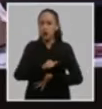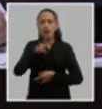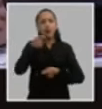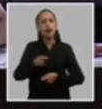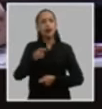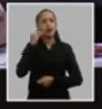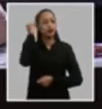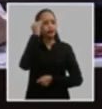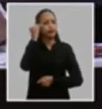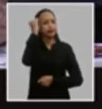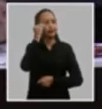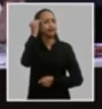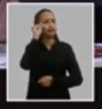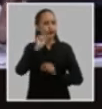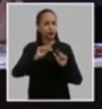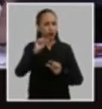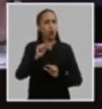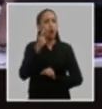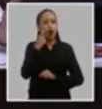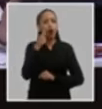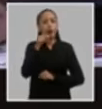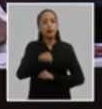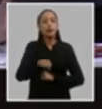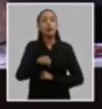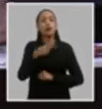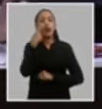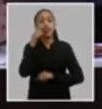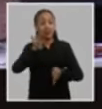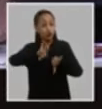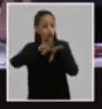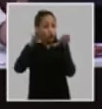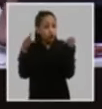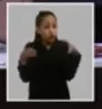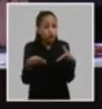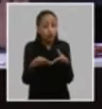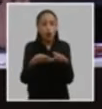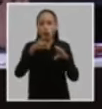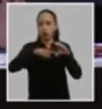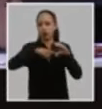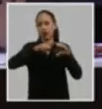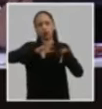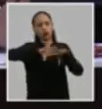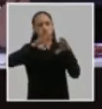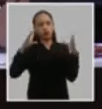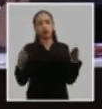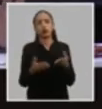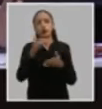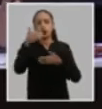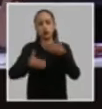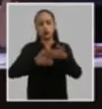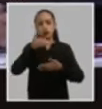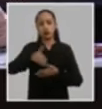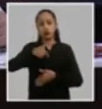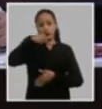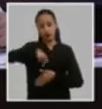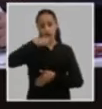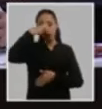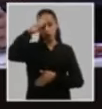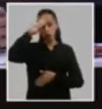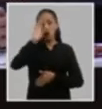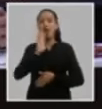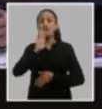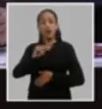y ahí está la proyección porque ahí está el contenido ahí hablaron todos los niveles del partido hablaron ahí hablaron los